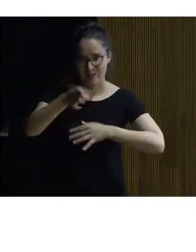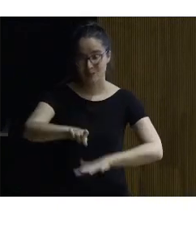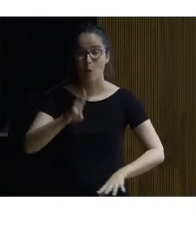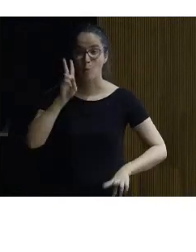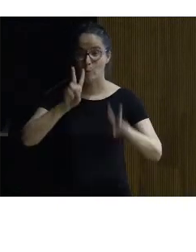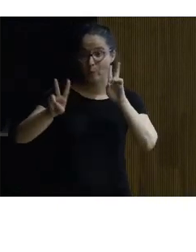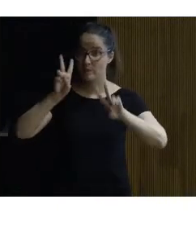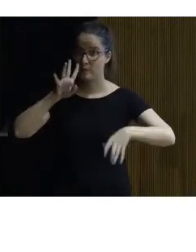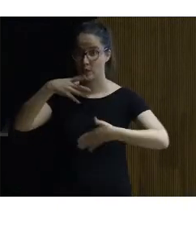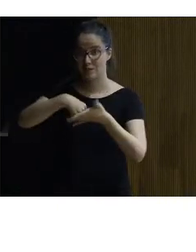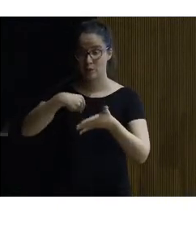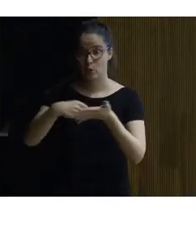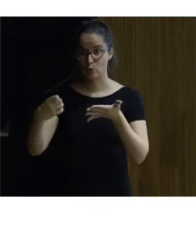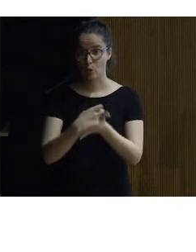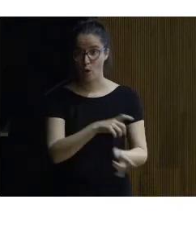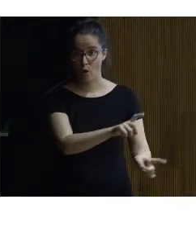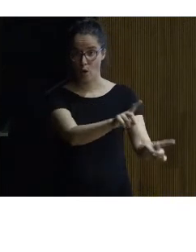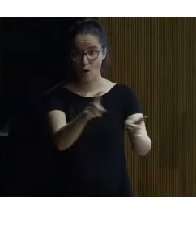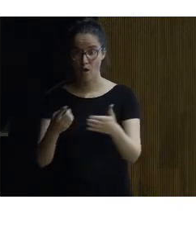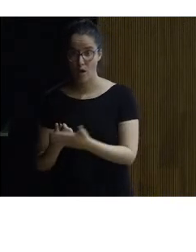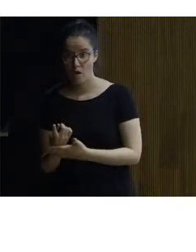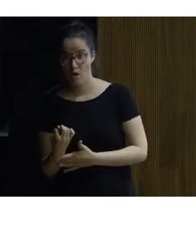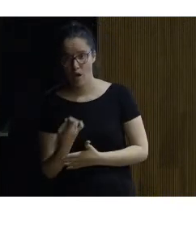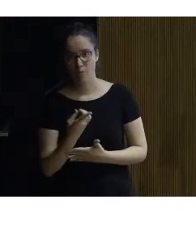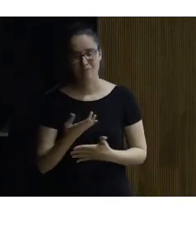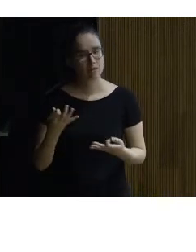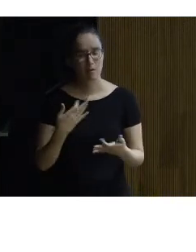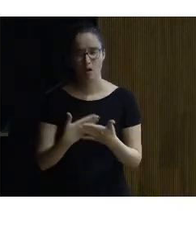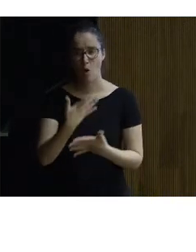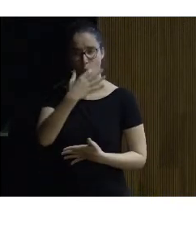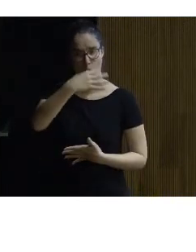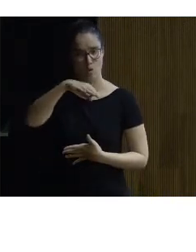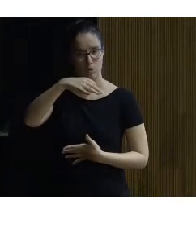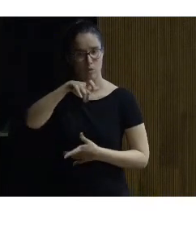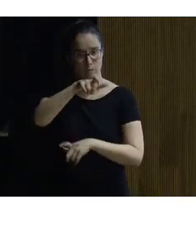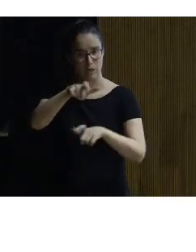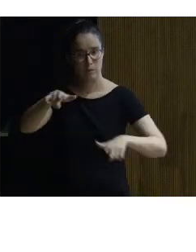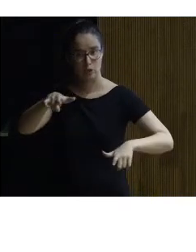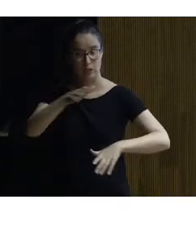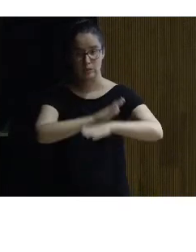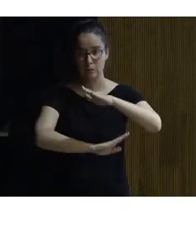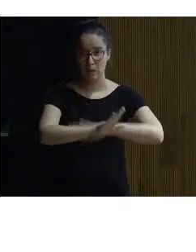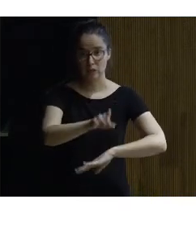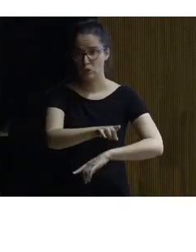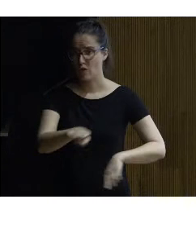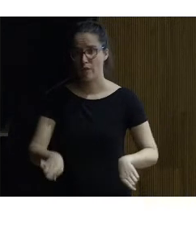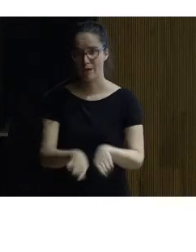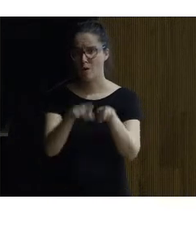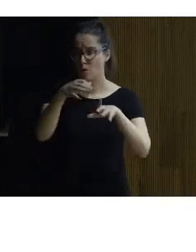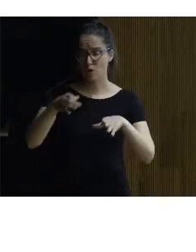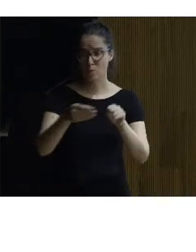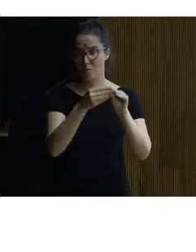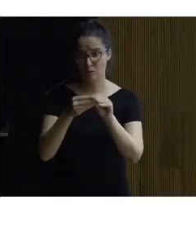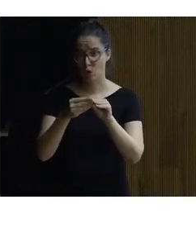por todo el interior todo ese itinerario garantizar que ese itinerario es único para las personas con discapacidad y lo que no y resolviendo todas las